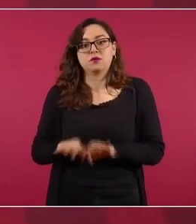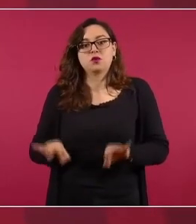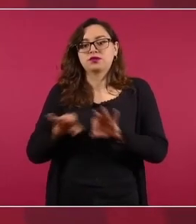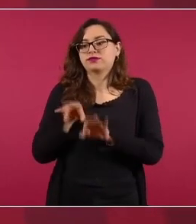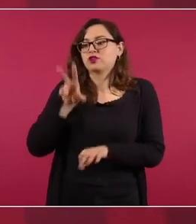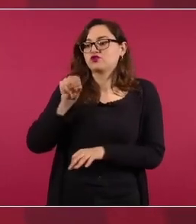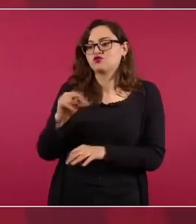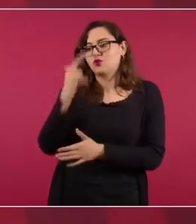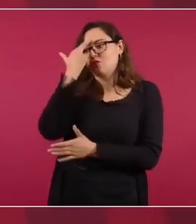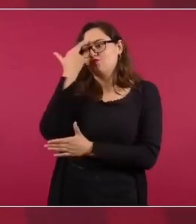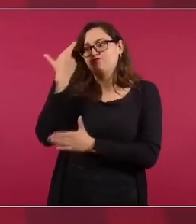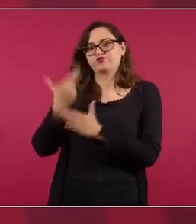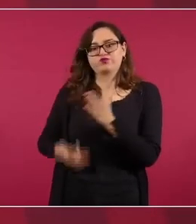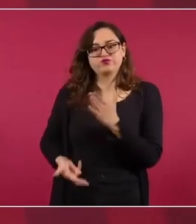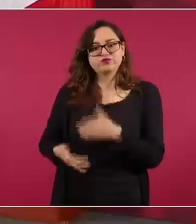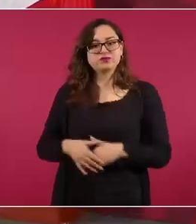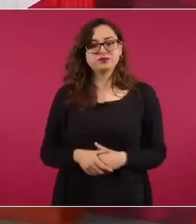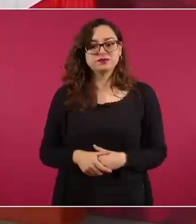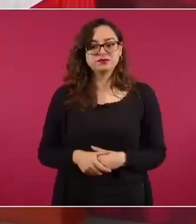al Estado